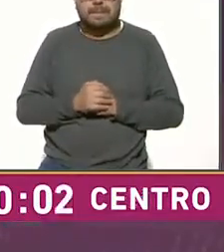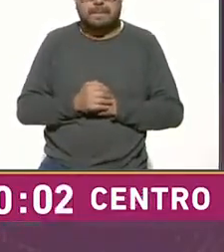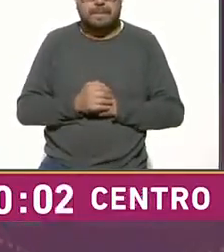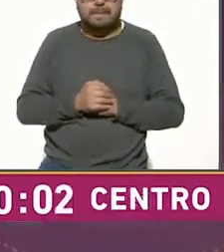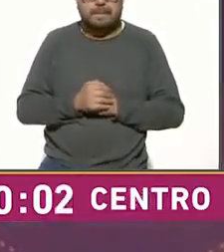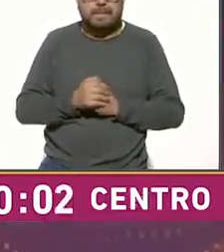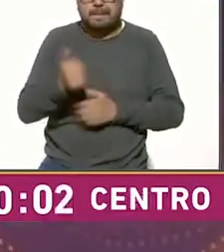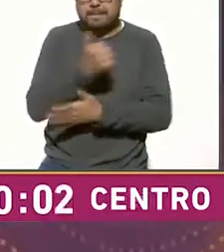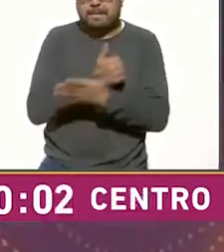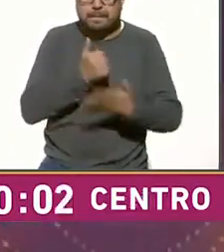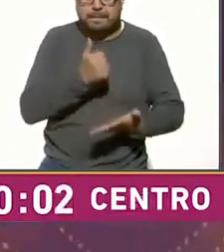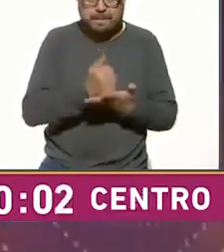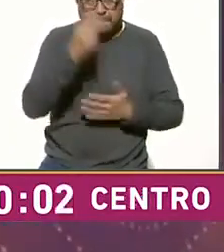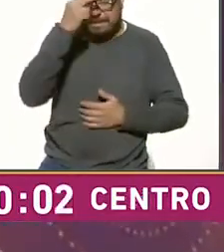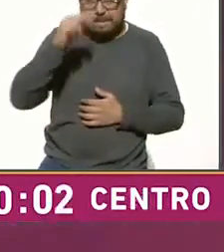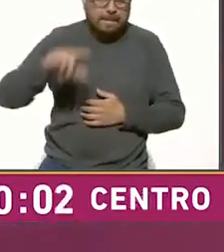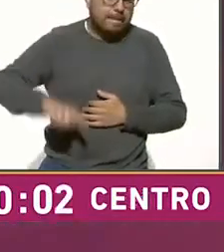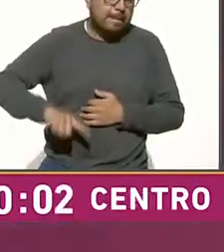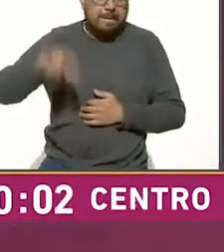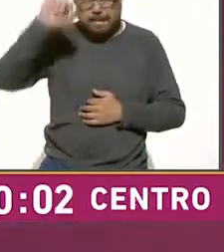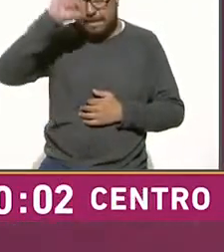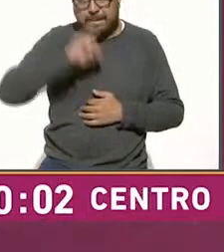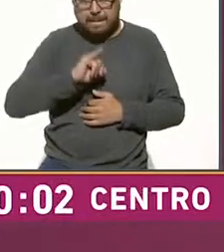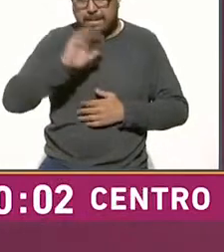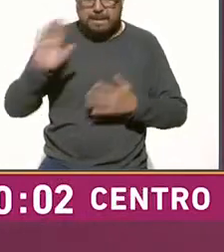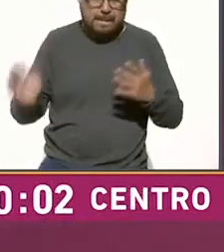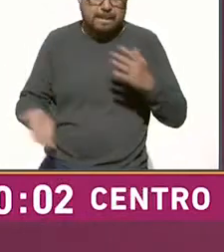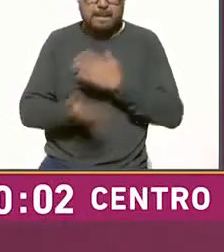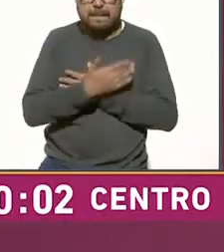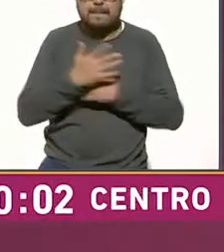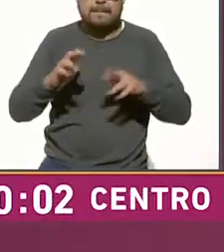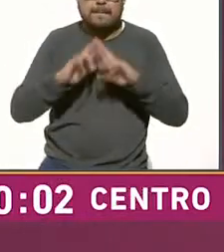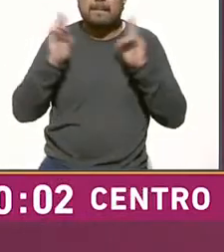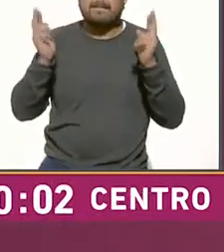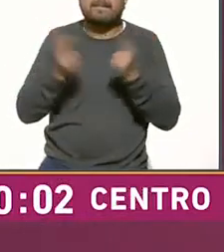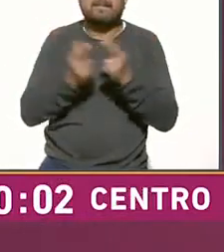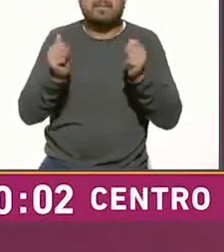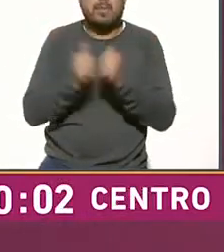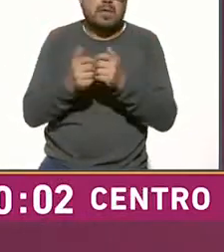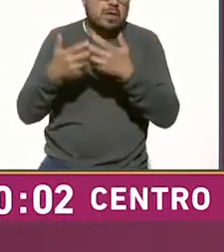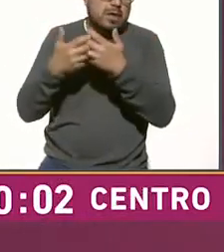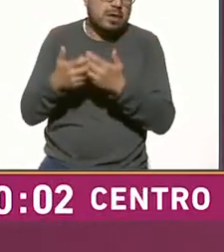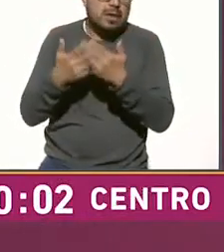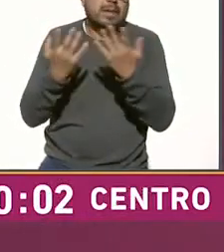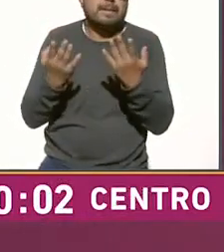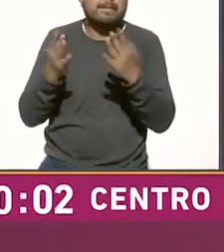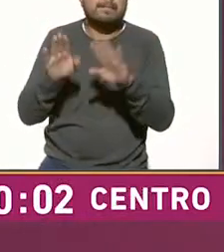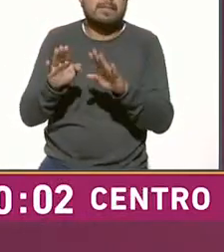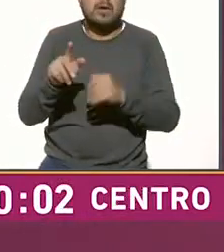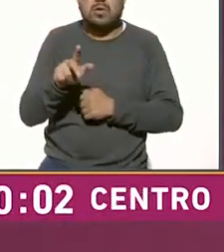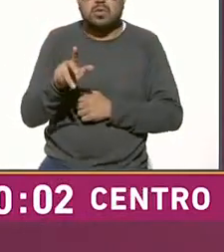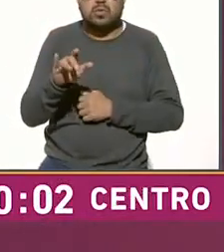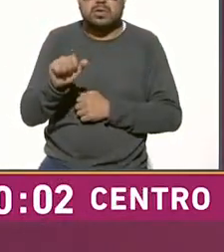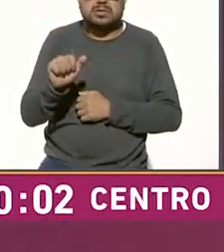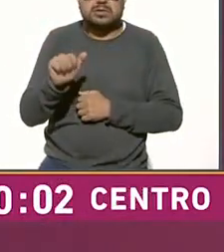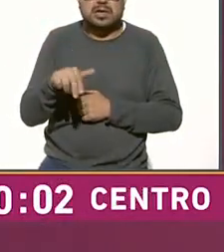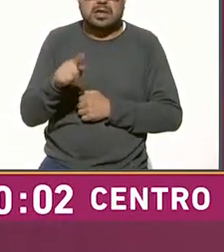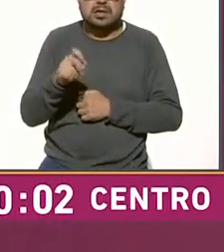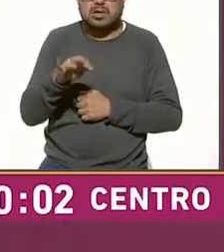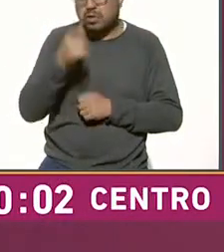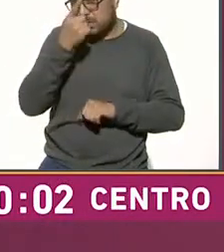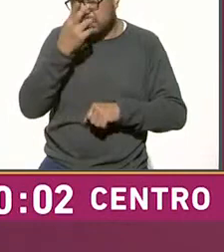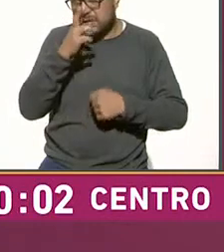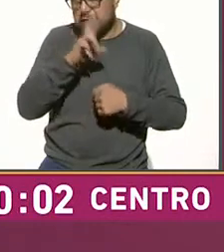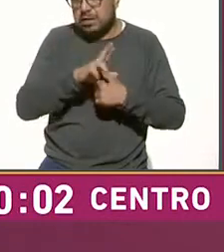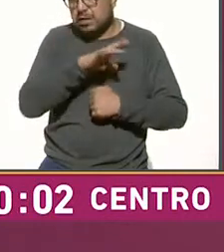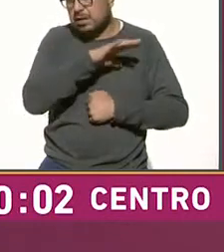Y en la Ciudad de México, la jefa de gobierno, Claudia Sheinbaum, se reunió con empresarios, banqueros y Luis Antonio Ramírez, director general